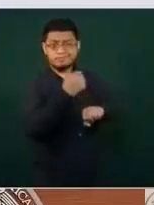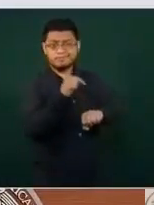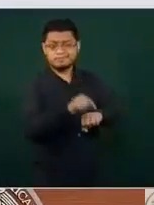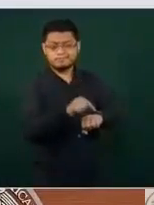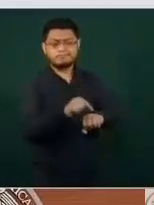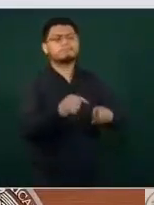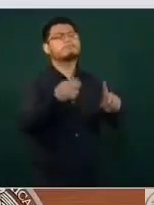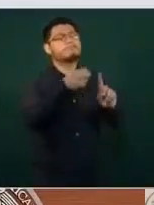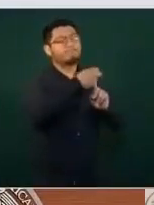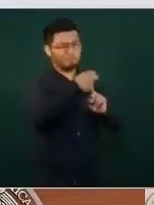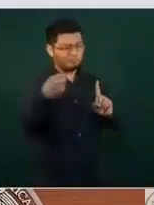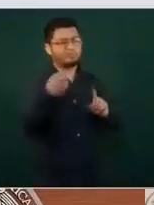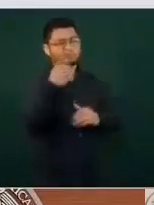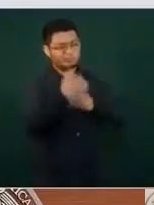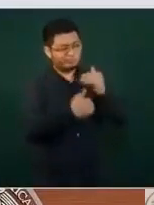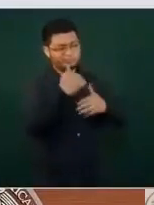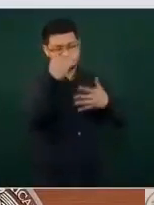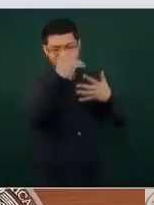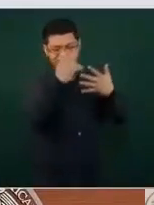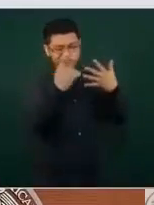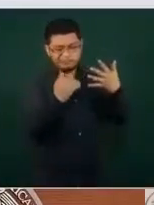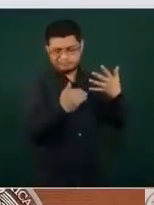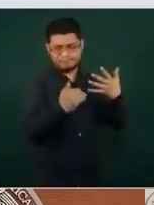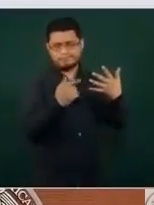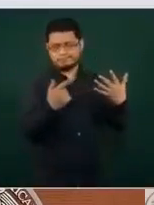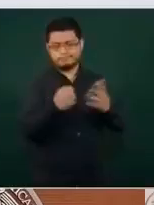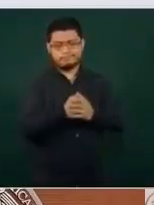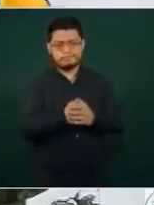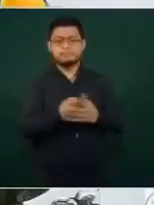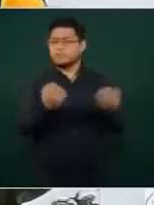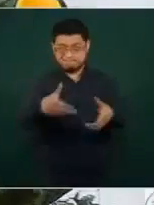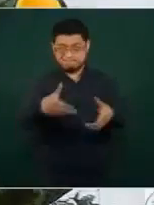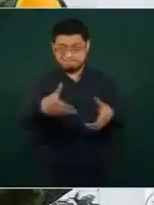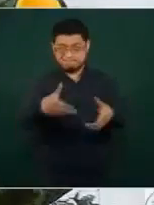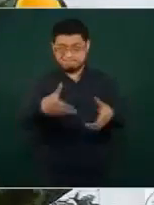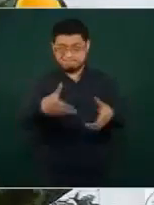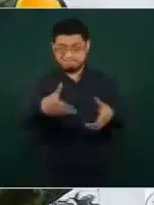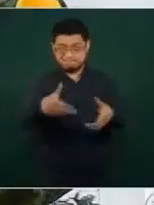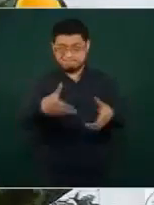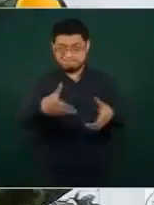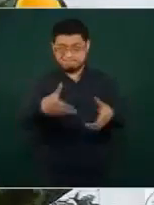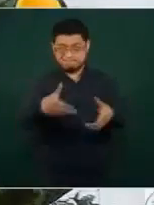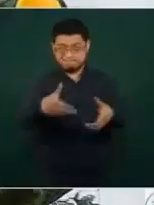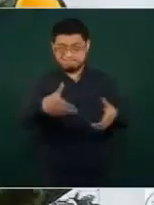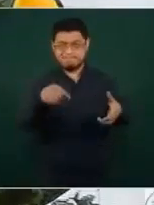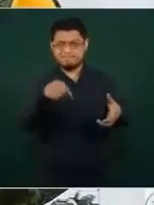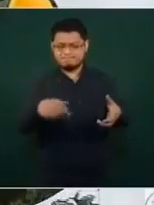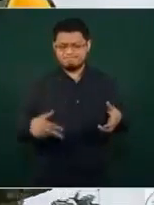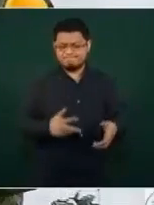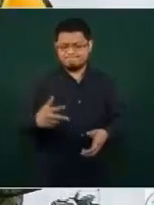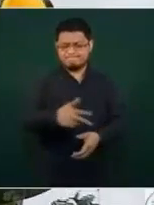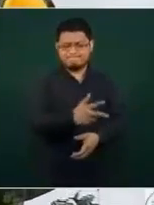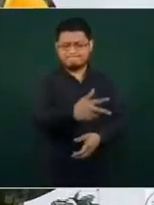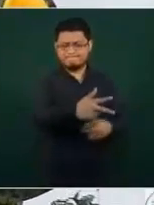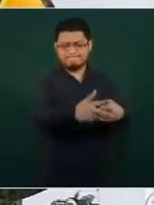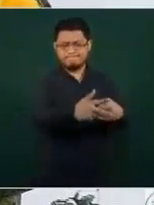distribución y la seguridad de manera, o para hacerla de manera terrestre. Ahí se organizan los bloques,